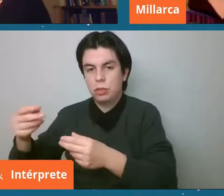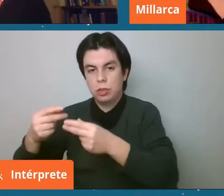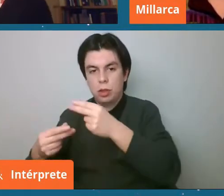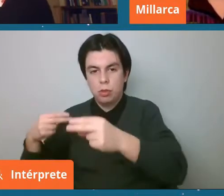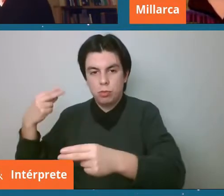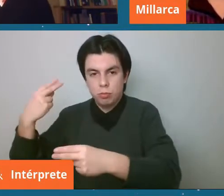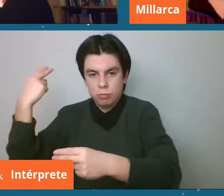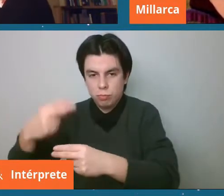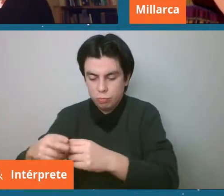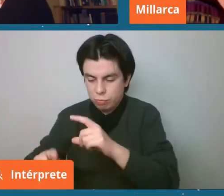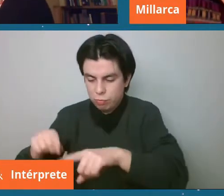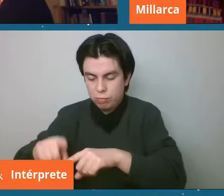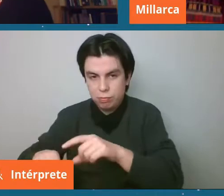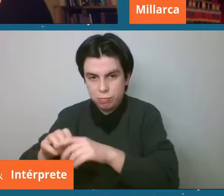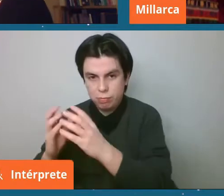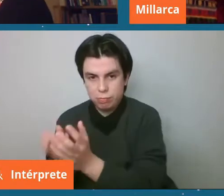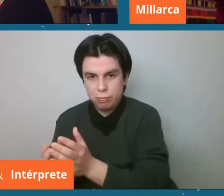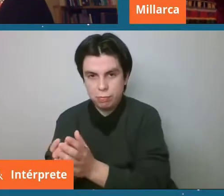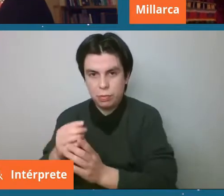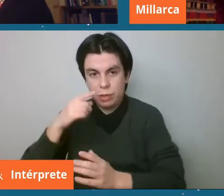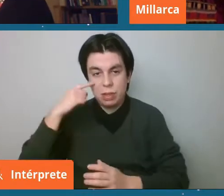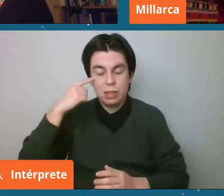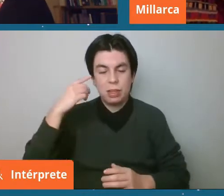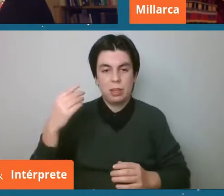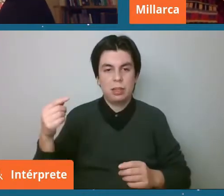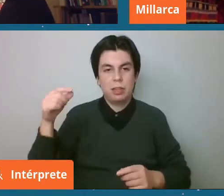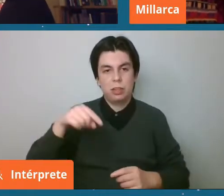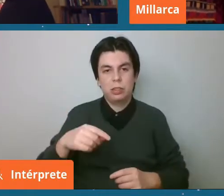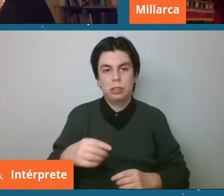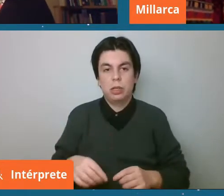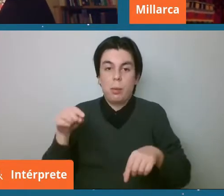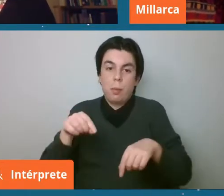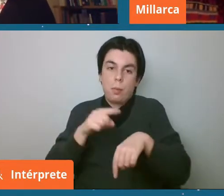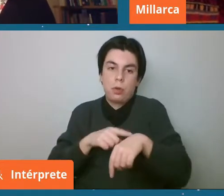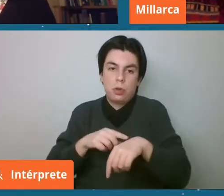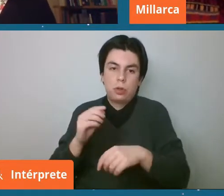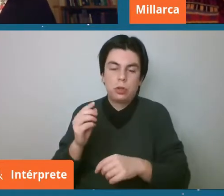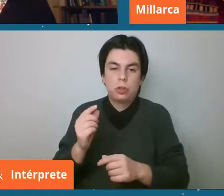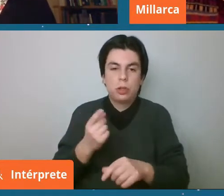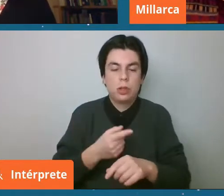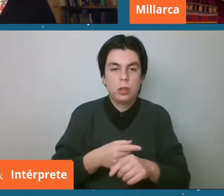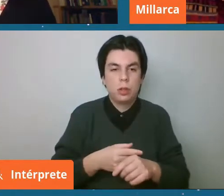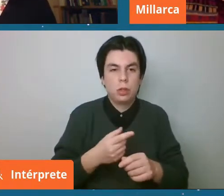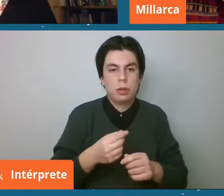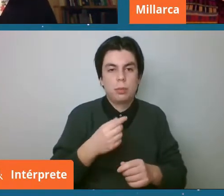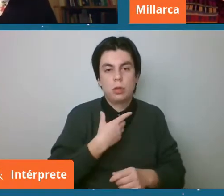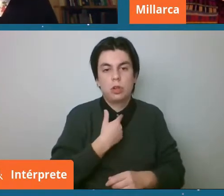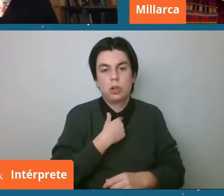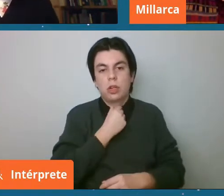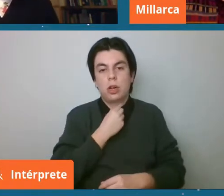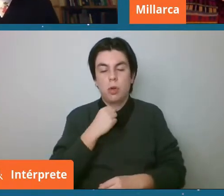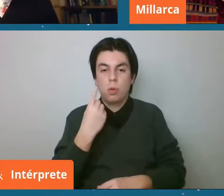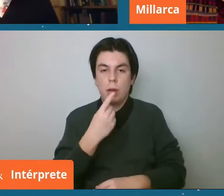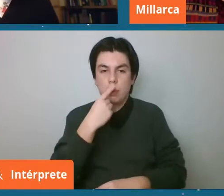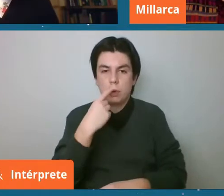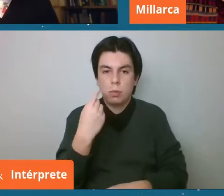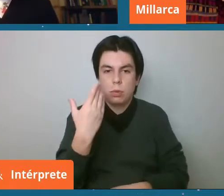entonces nos queda poquito tiempo así que te quiero hacer una pregunta que